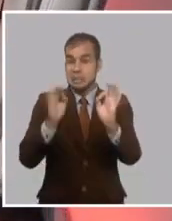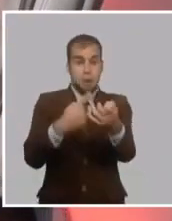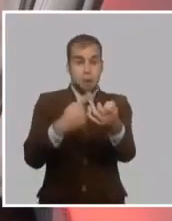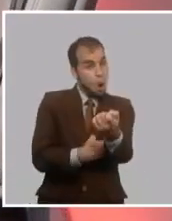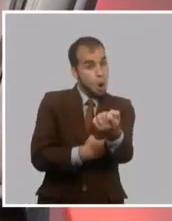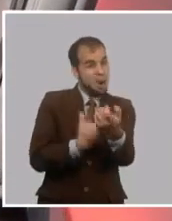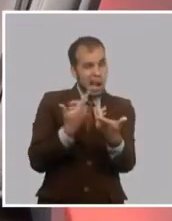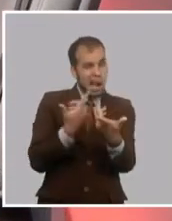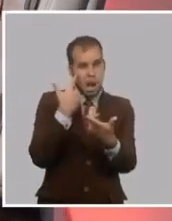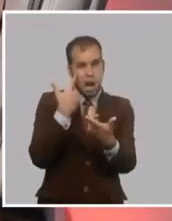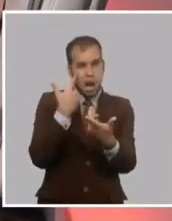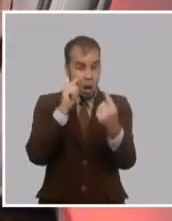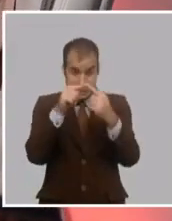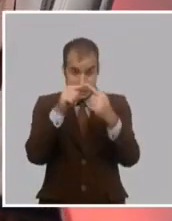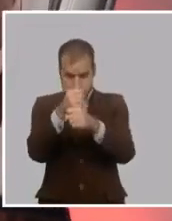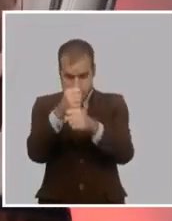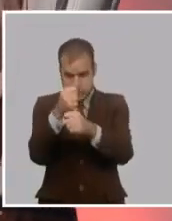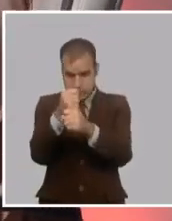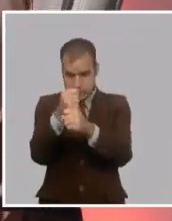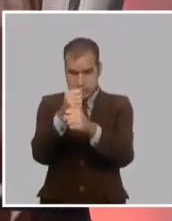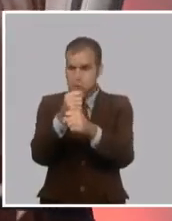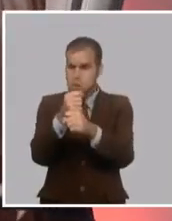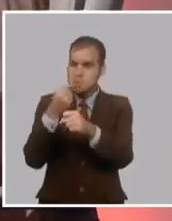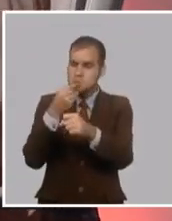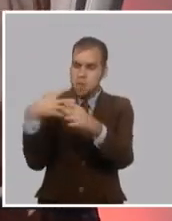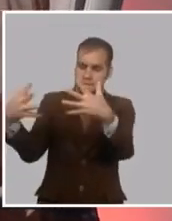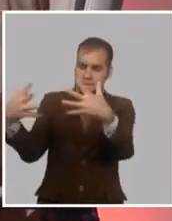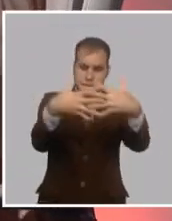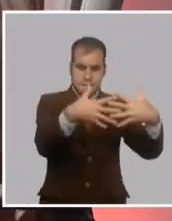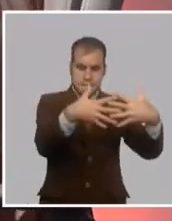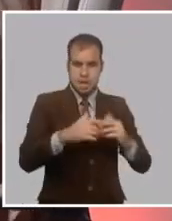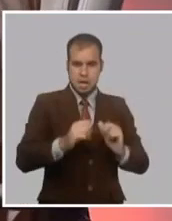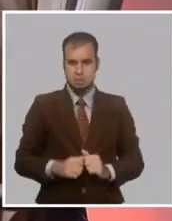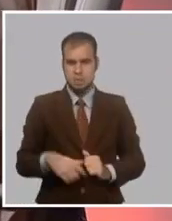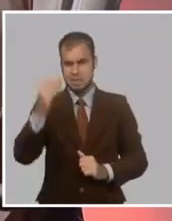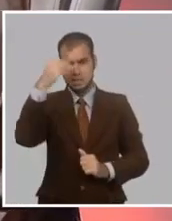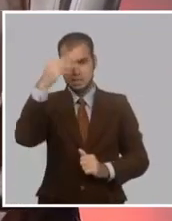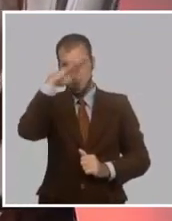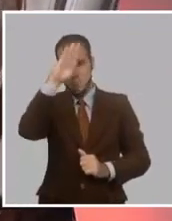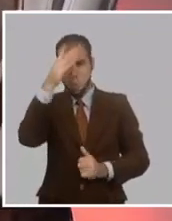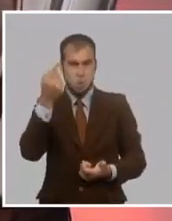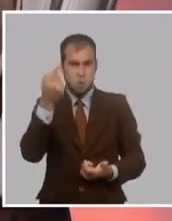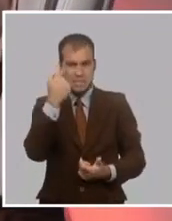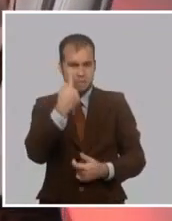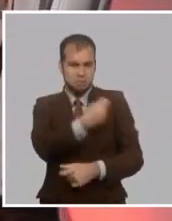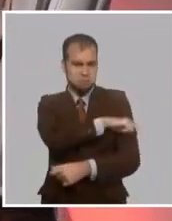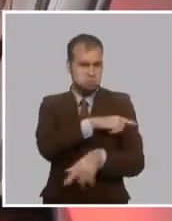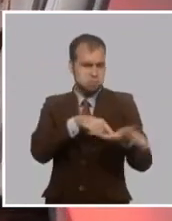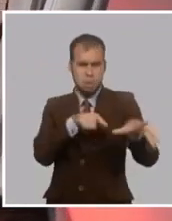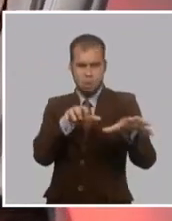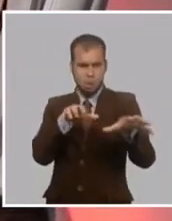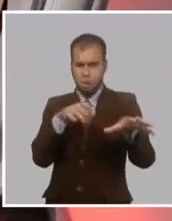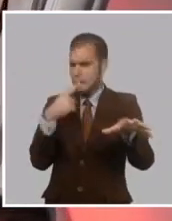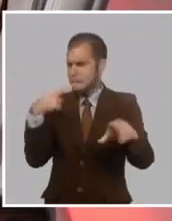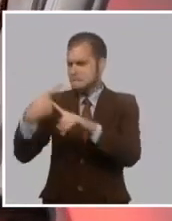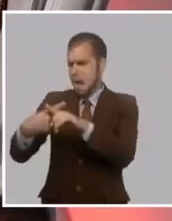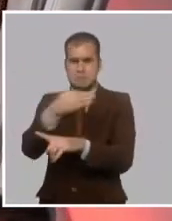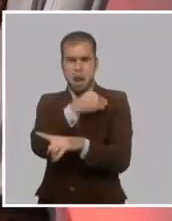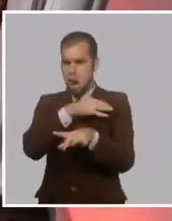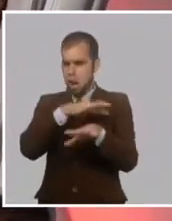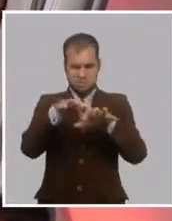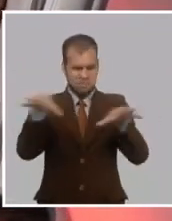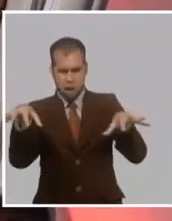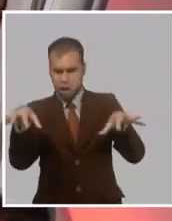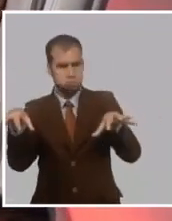para partir incluso esa gran contradicción que había en Cuba entre militarismo y civilismo, eso Martí lo resuelve,